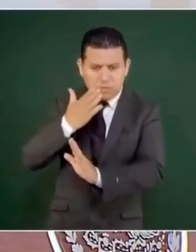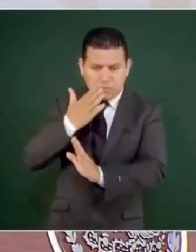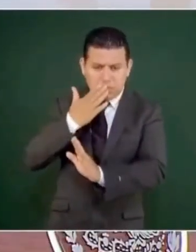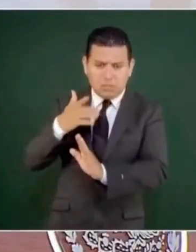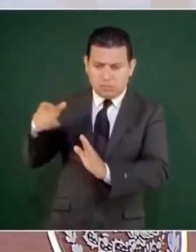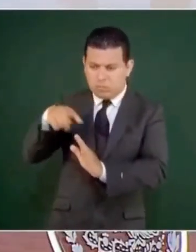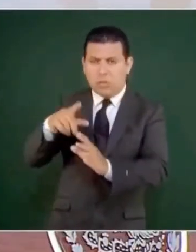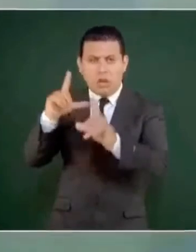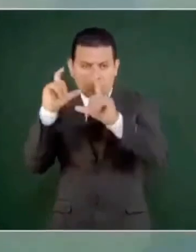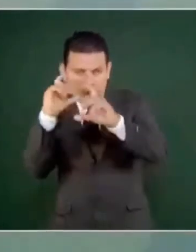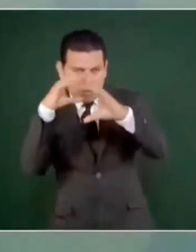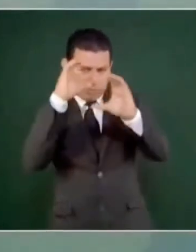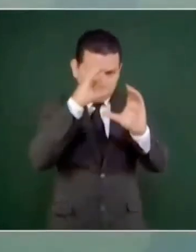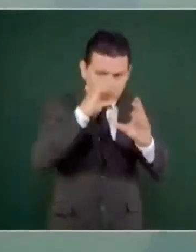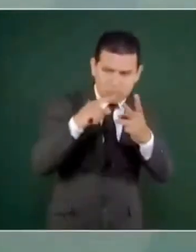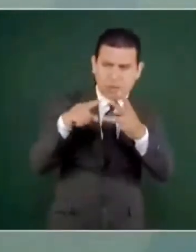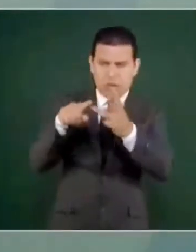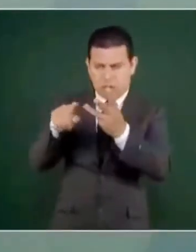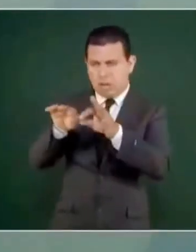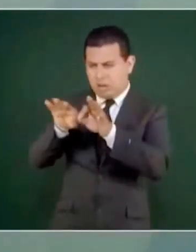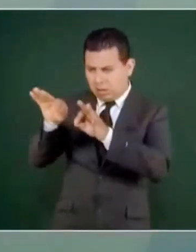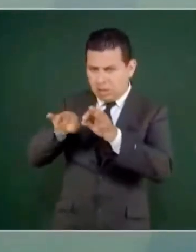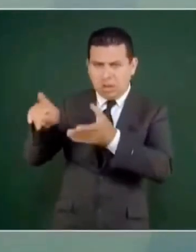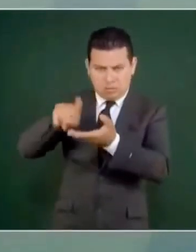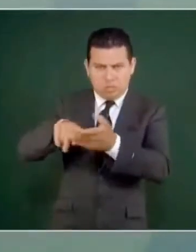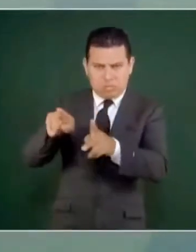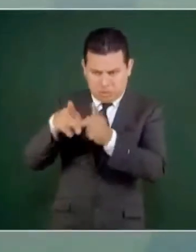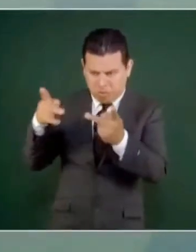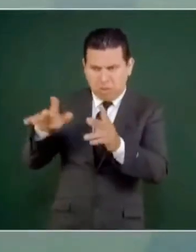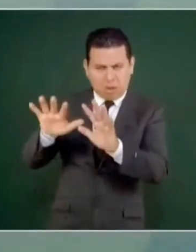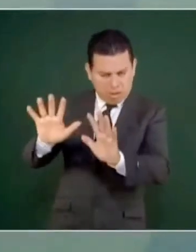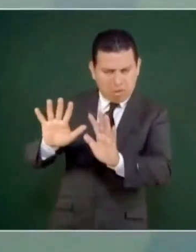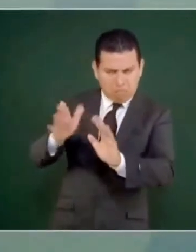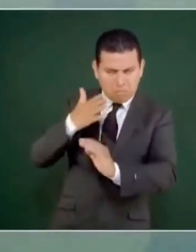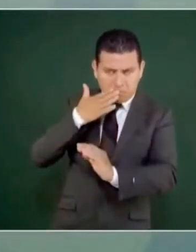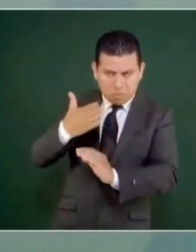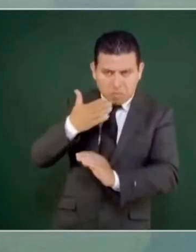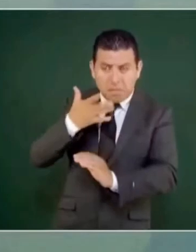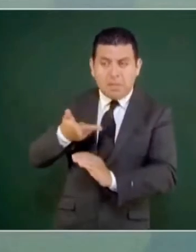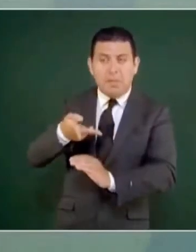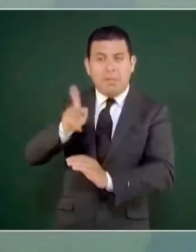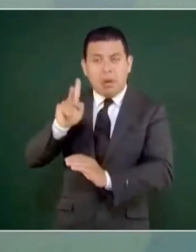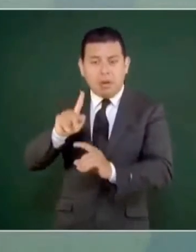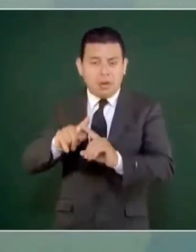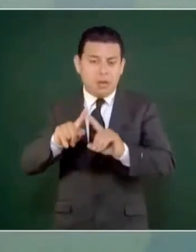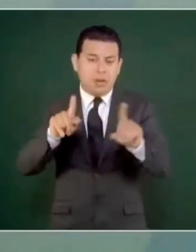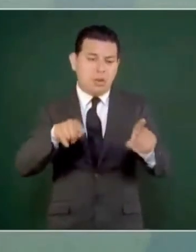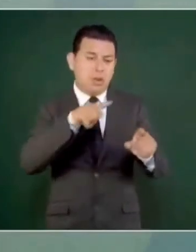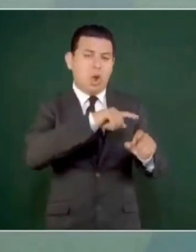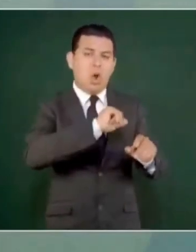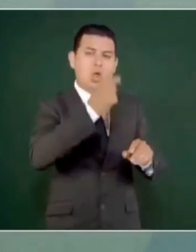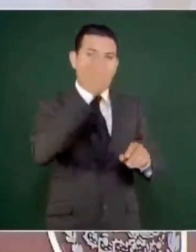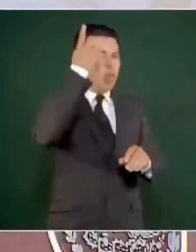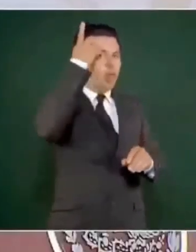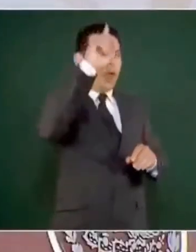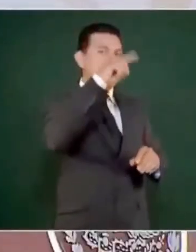camarógrafos, trabajadores de los medios con los dueños